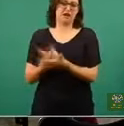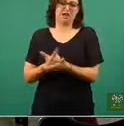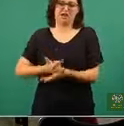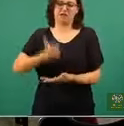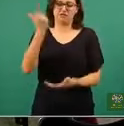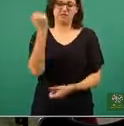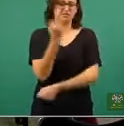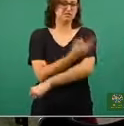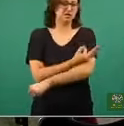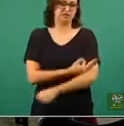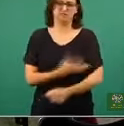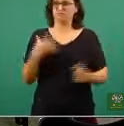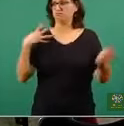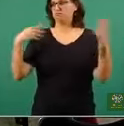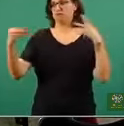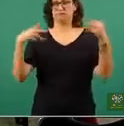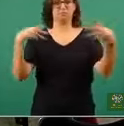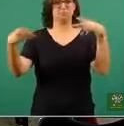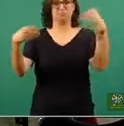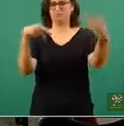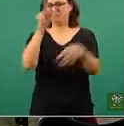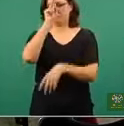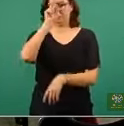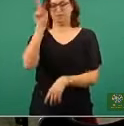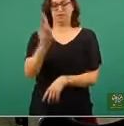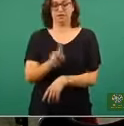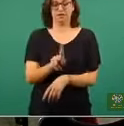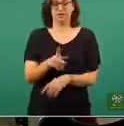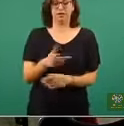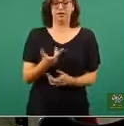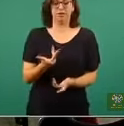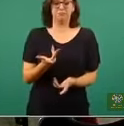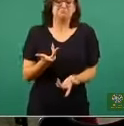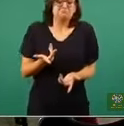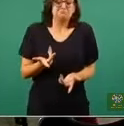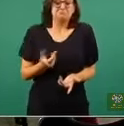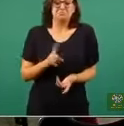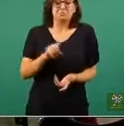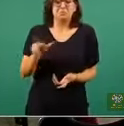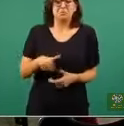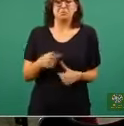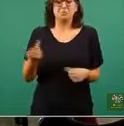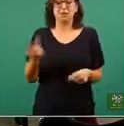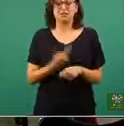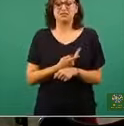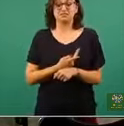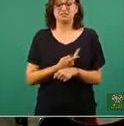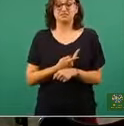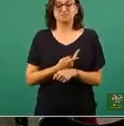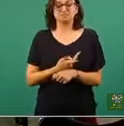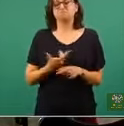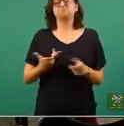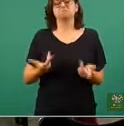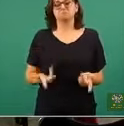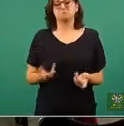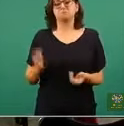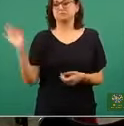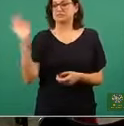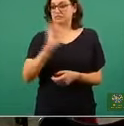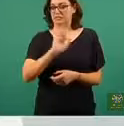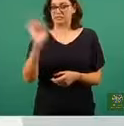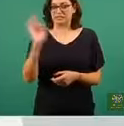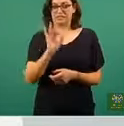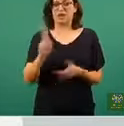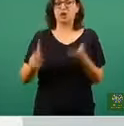estamos ante una escalada importante y a lo mejor en ese momento habría que tomar todavía medidas mucho